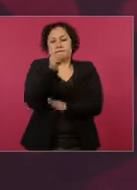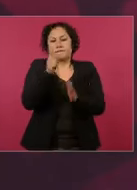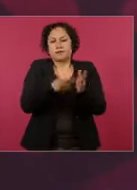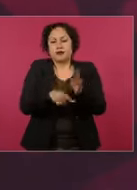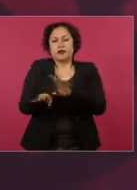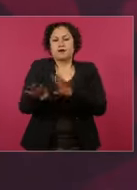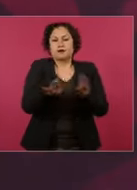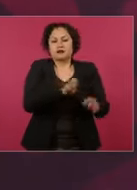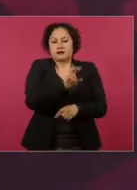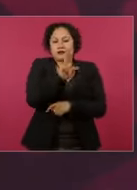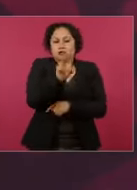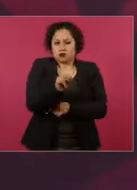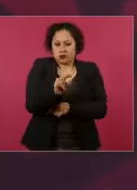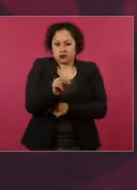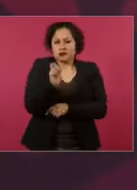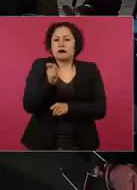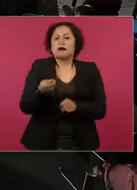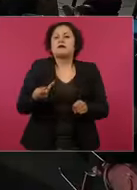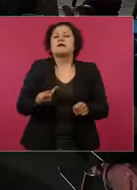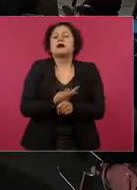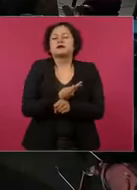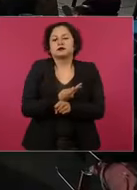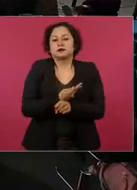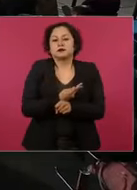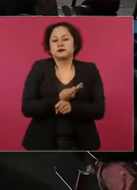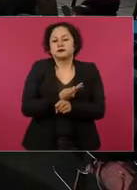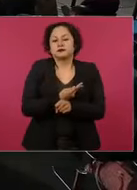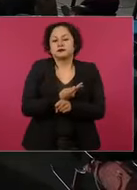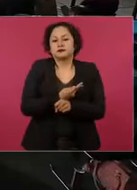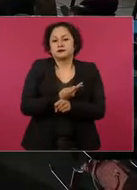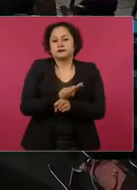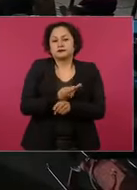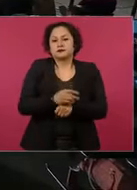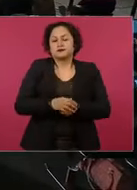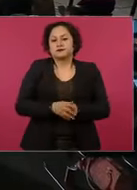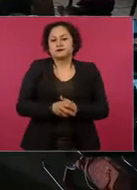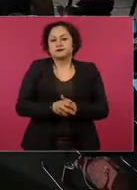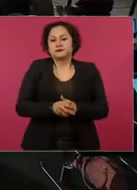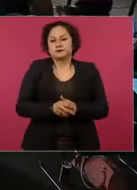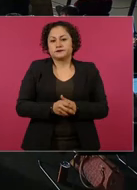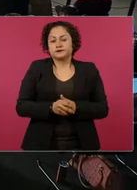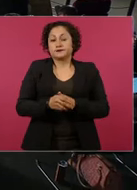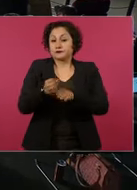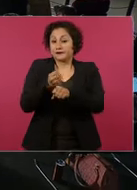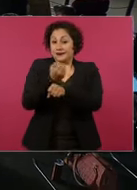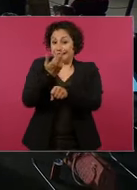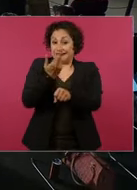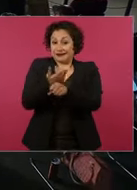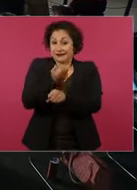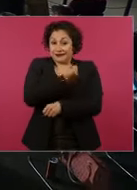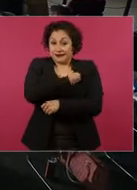dejaron a la Secretaría de Salud nada más como una